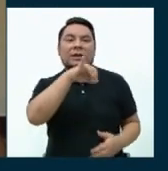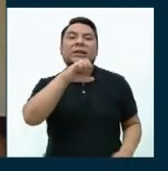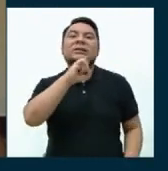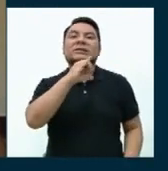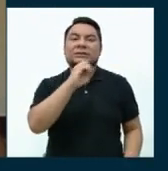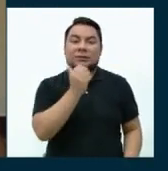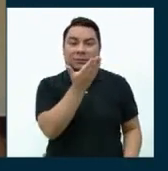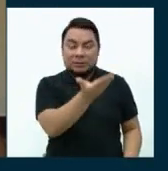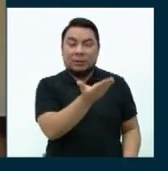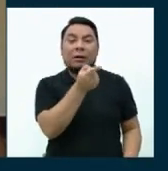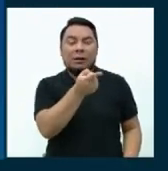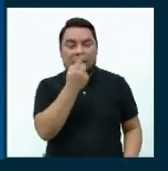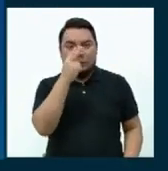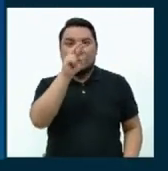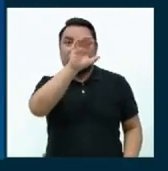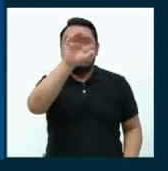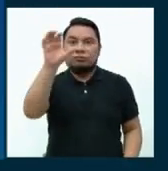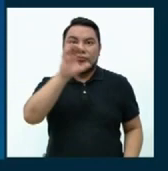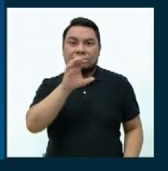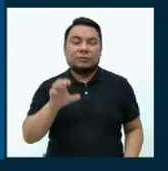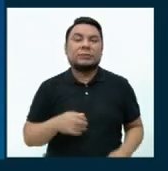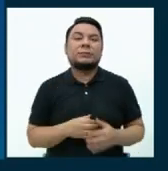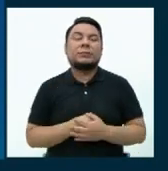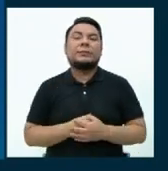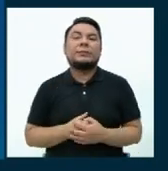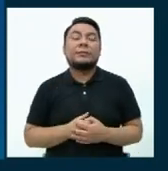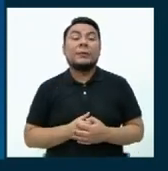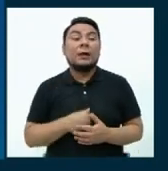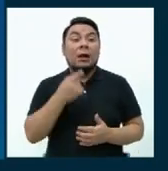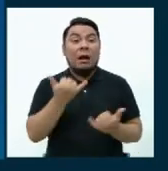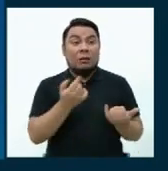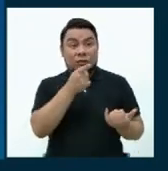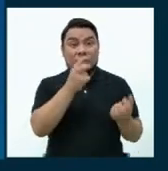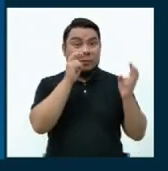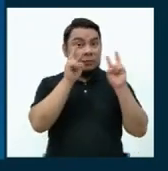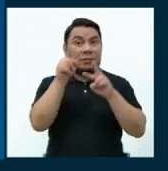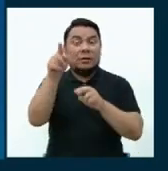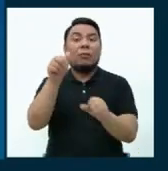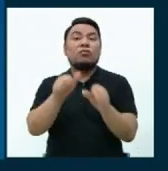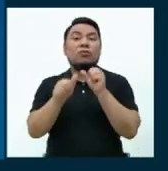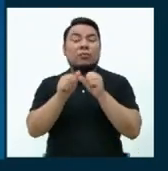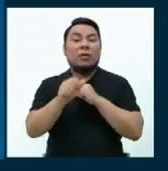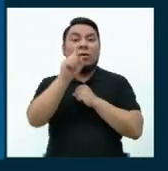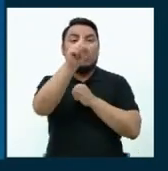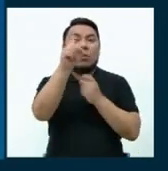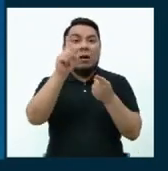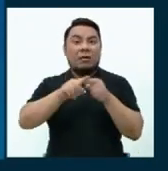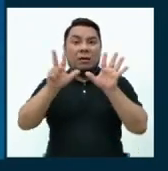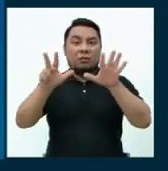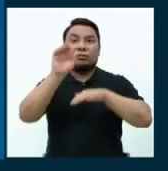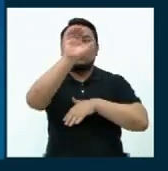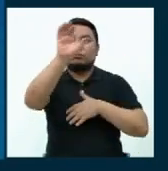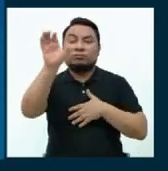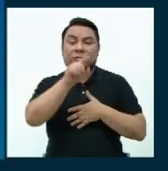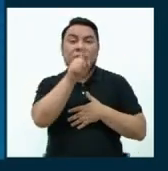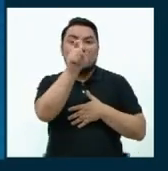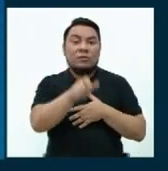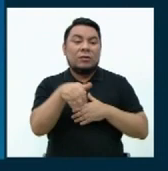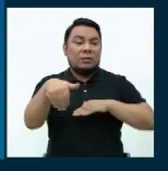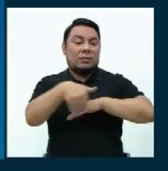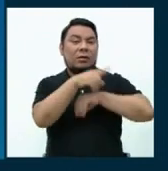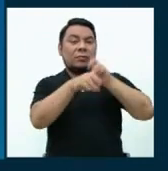García. Veamos el mosaico. En pantalla vemos este mosaico enumerado. Cada uno es un ciudadano y un